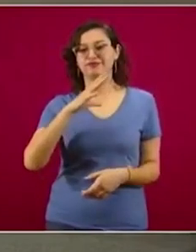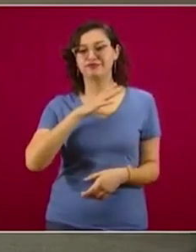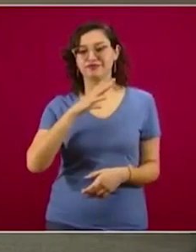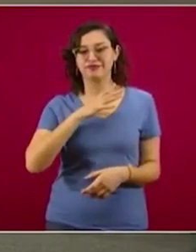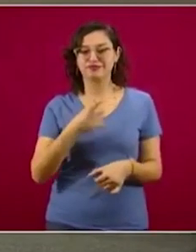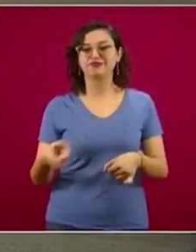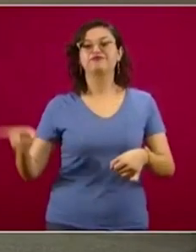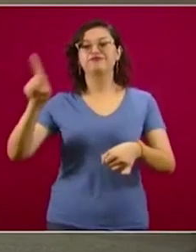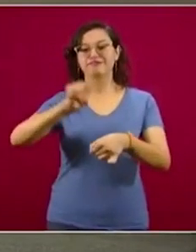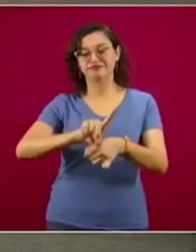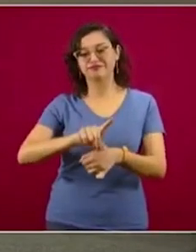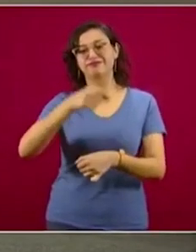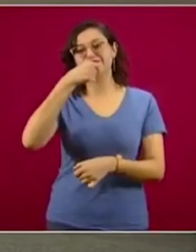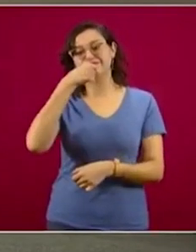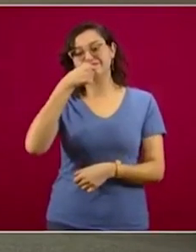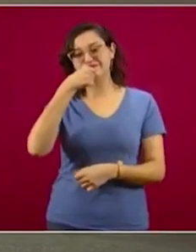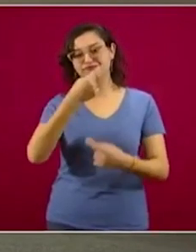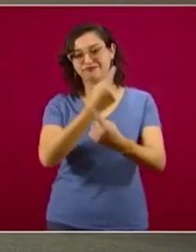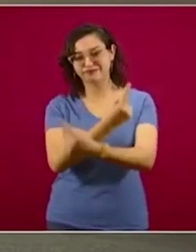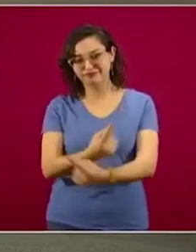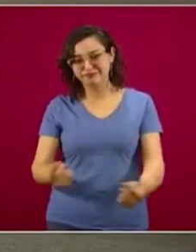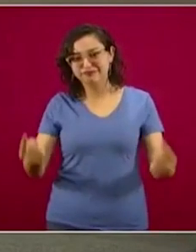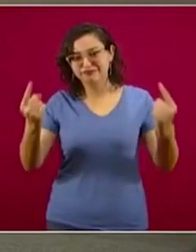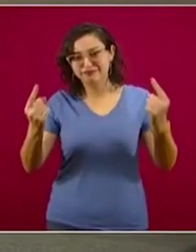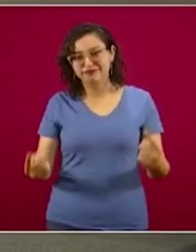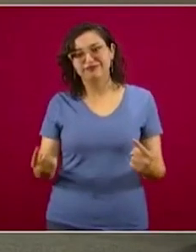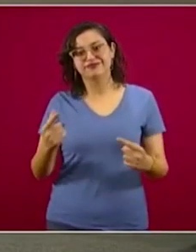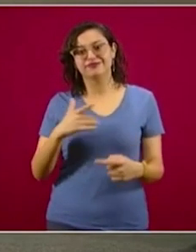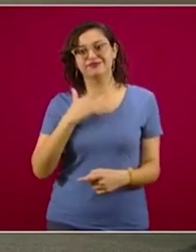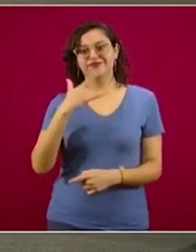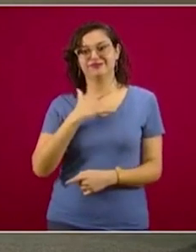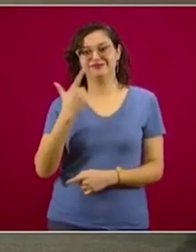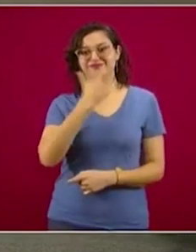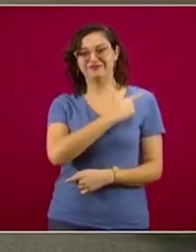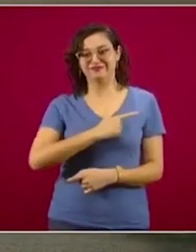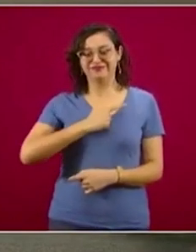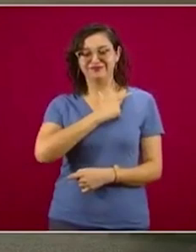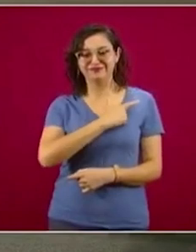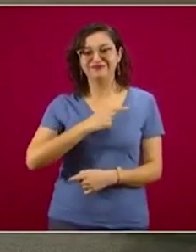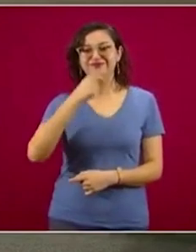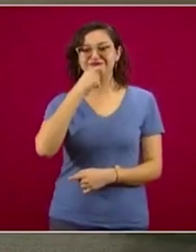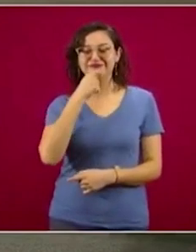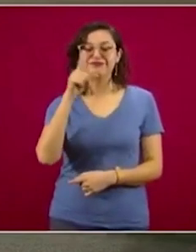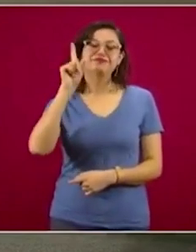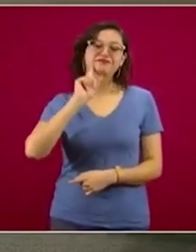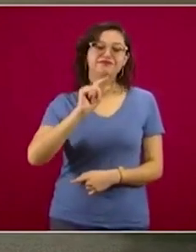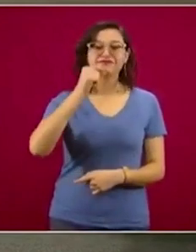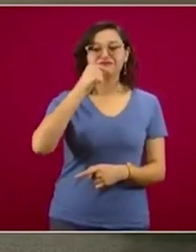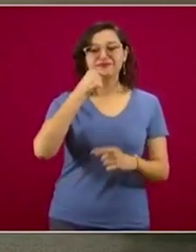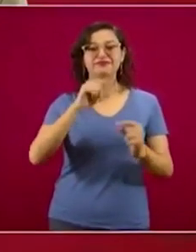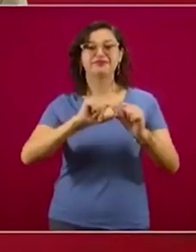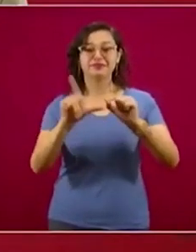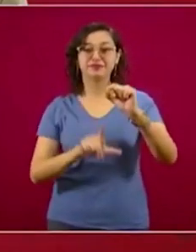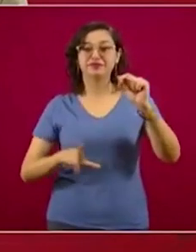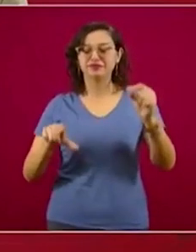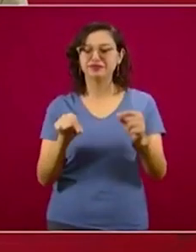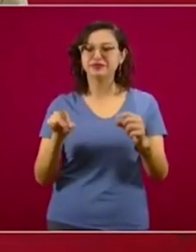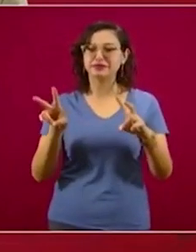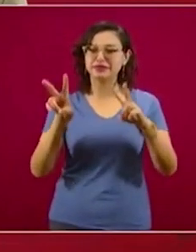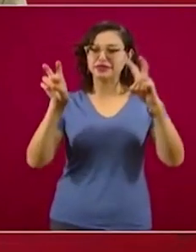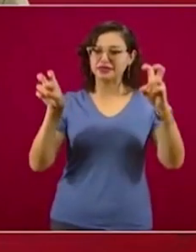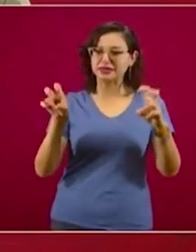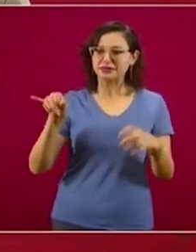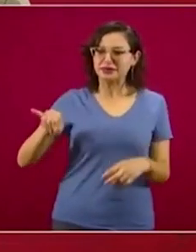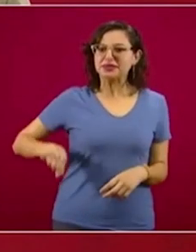Hoy es día de la niñez y nos da muchísimo gusto saber que niñas y niños de México están interesados